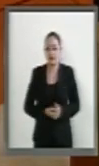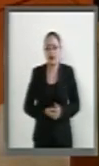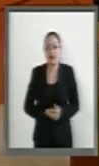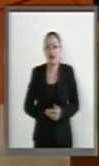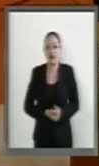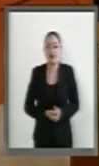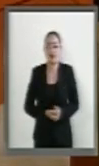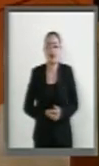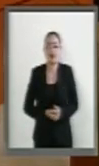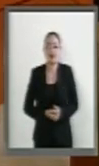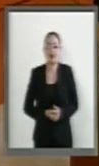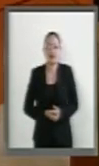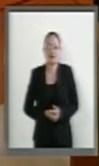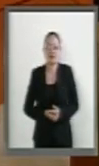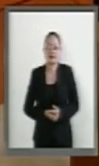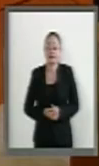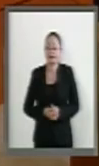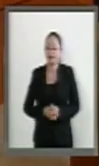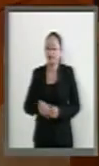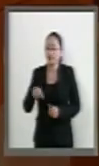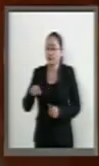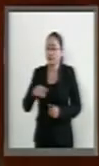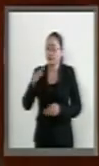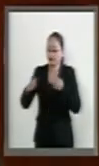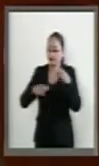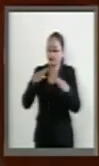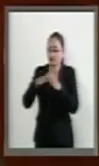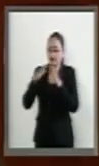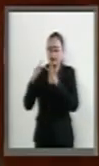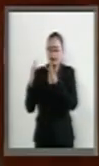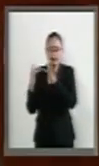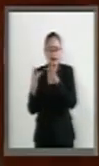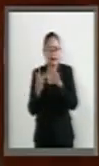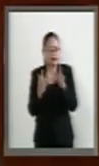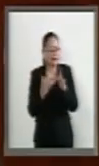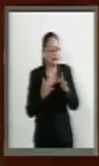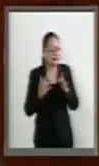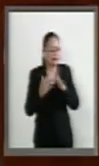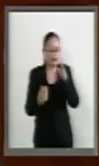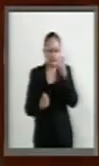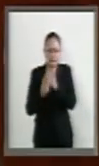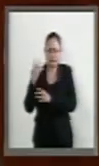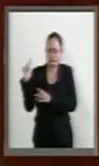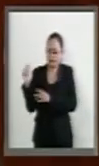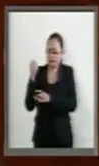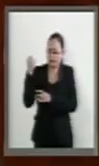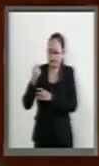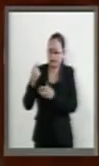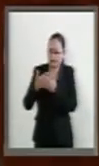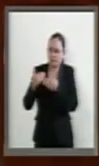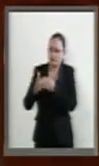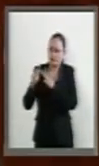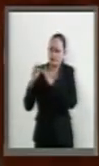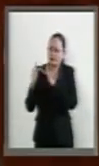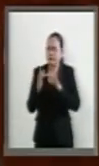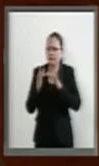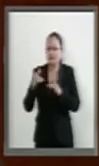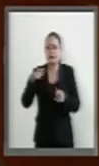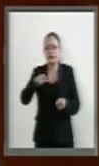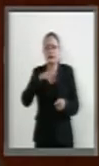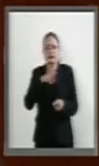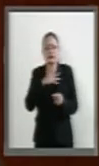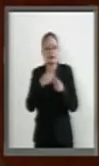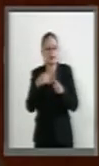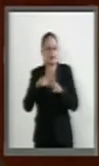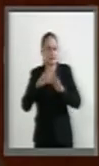En un mundo tan globalizado e interconectado por las nuevas tecnologías de la información y los diversos